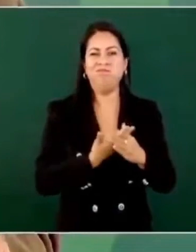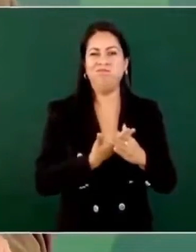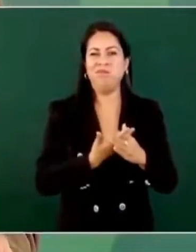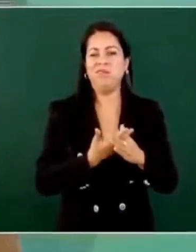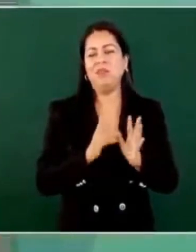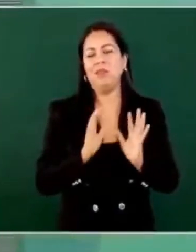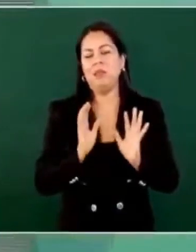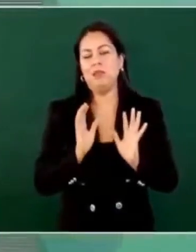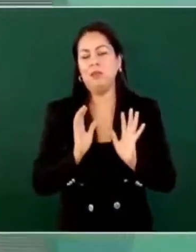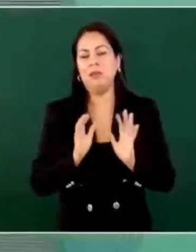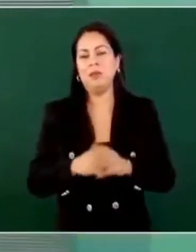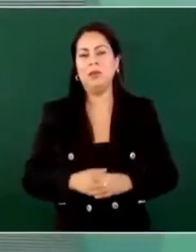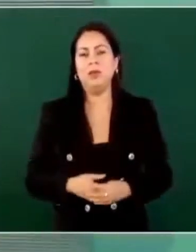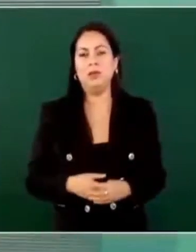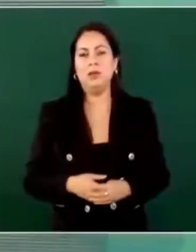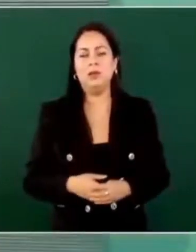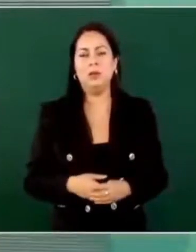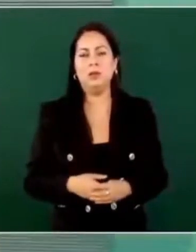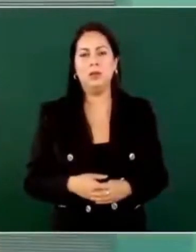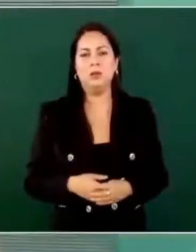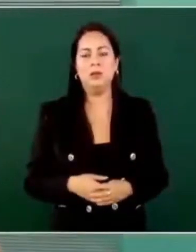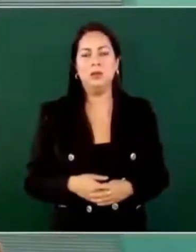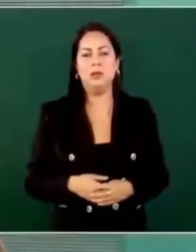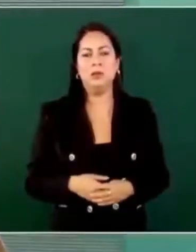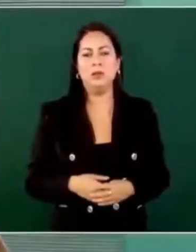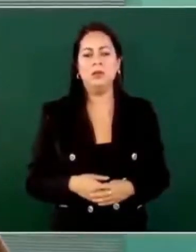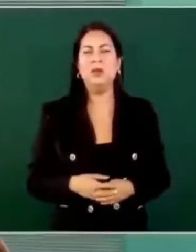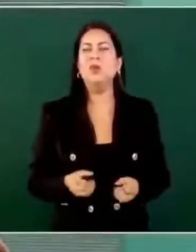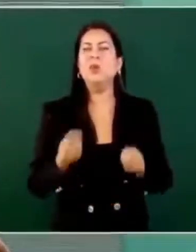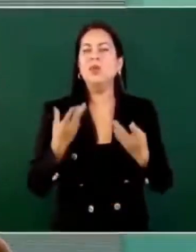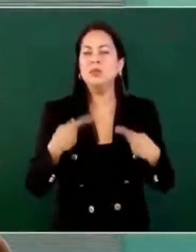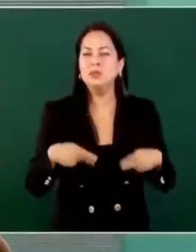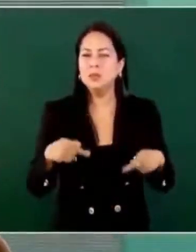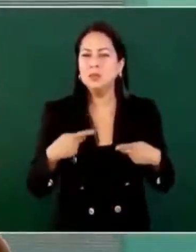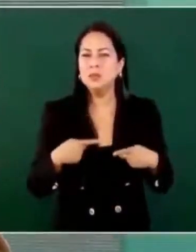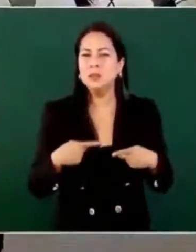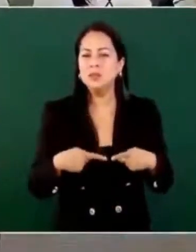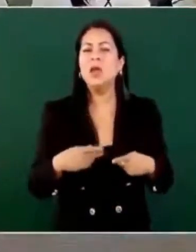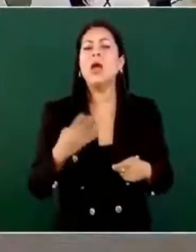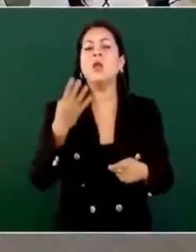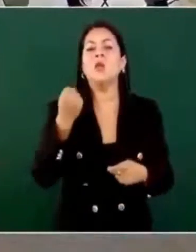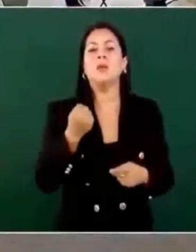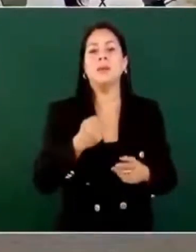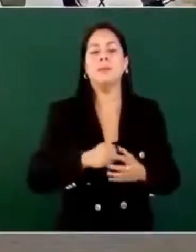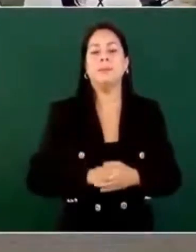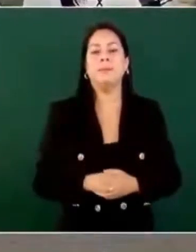¿cuántas personas? Nueve.